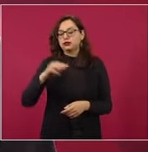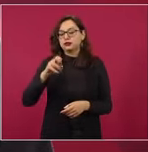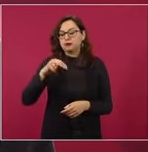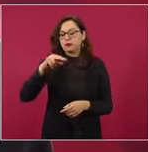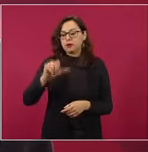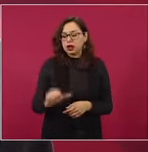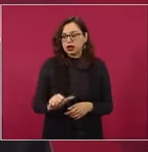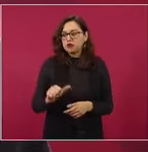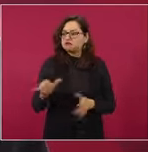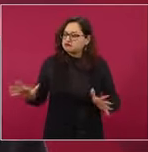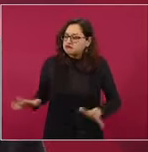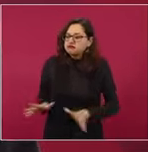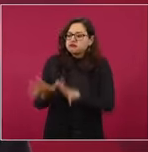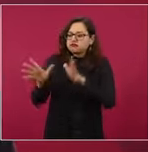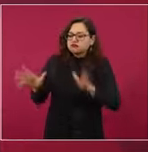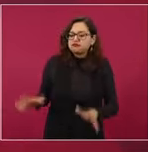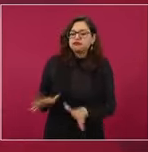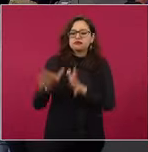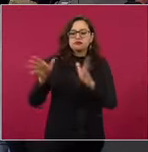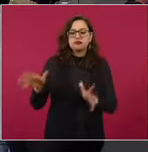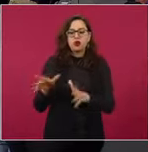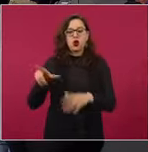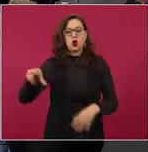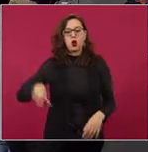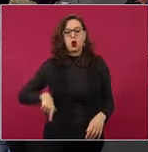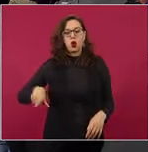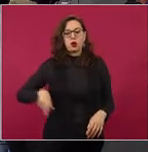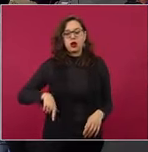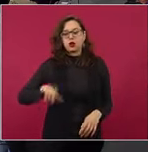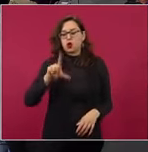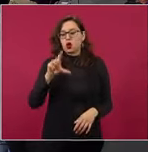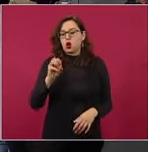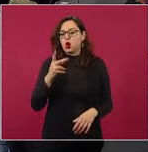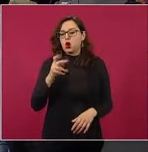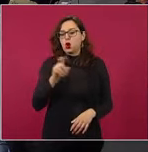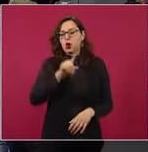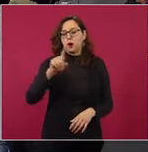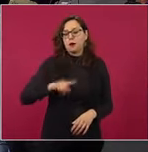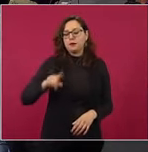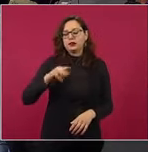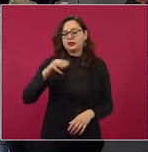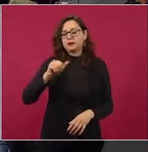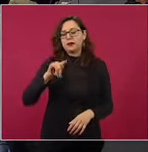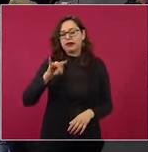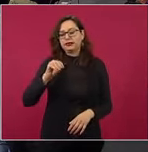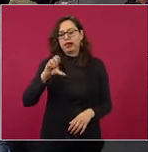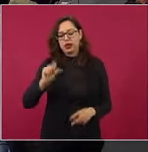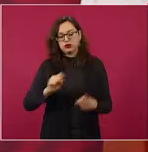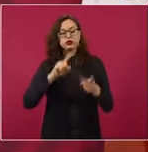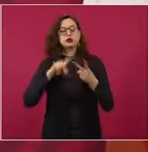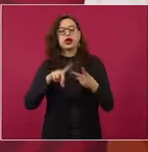que lo fue durante el gobierno del presidente López Mateos y con Díaz Ordaz.